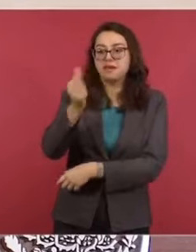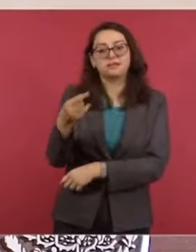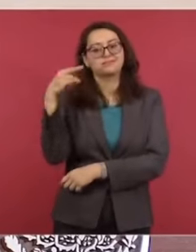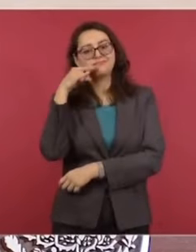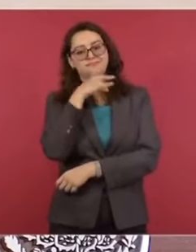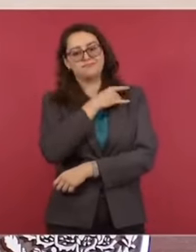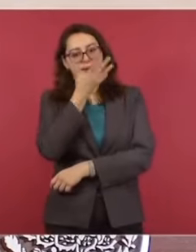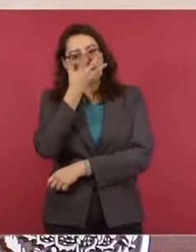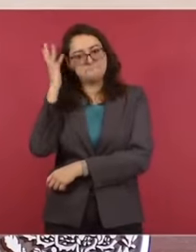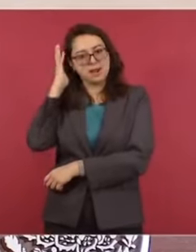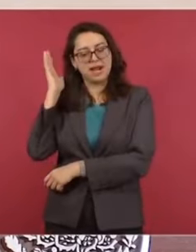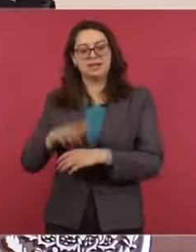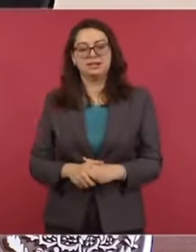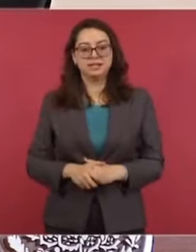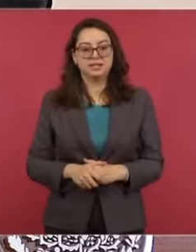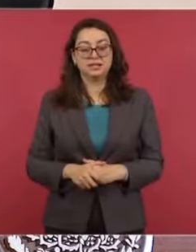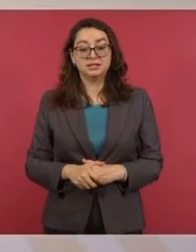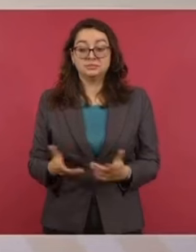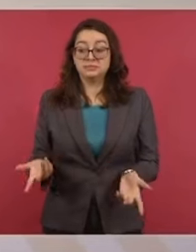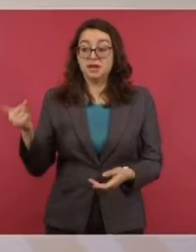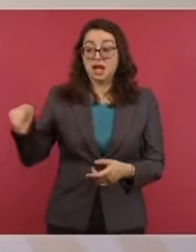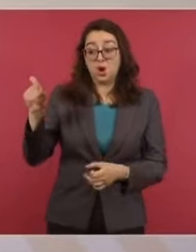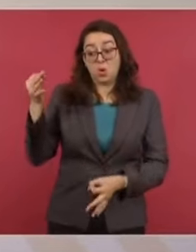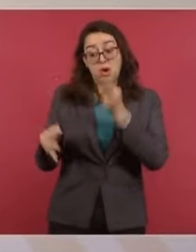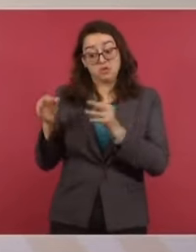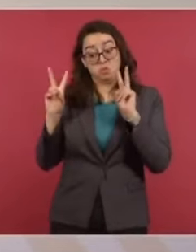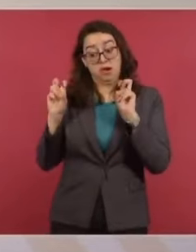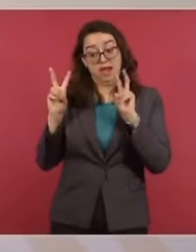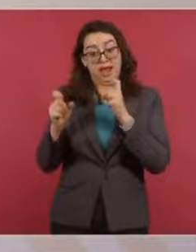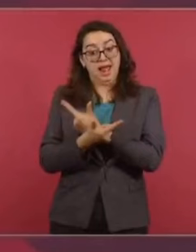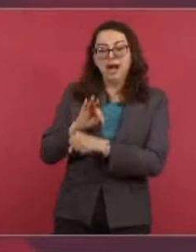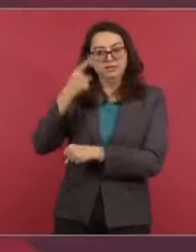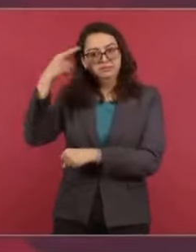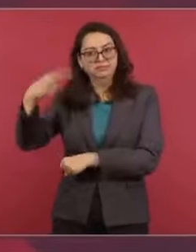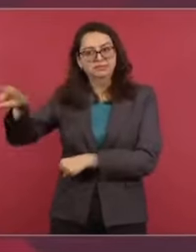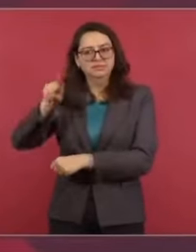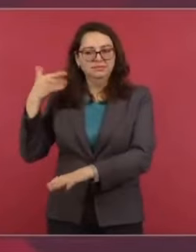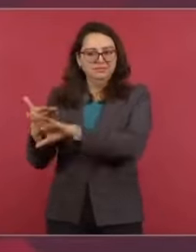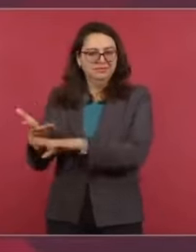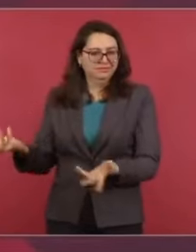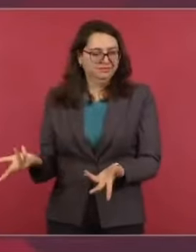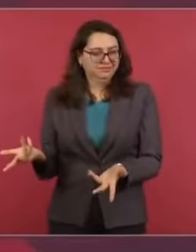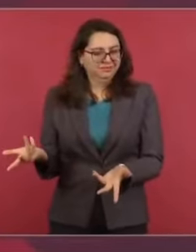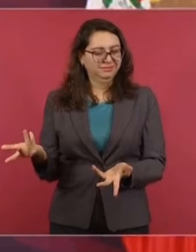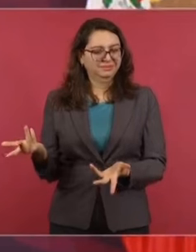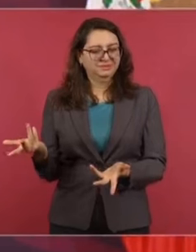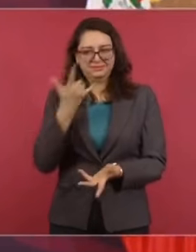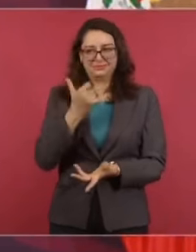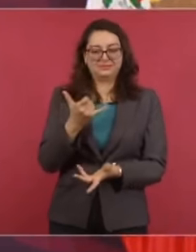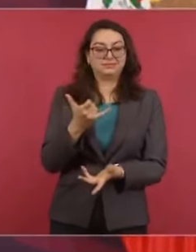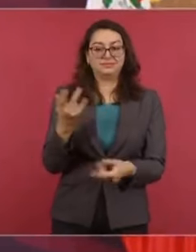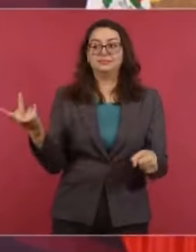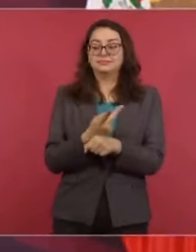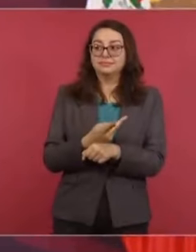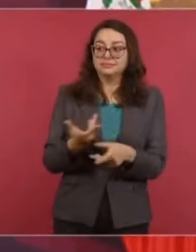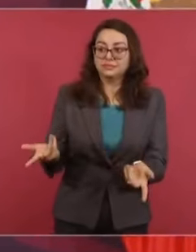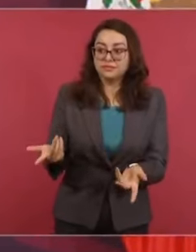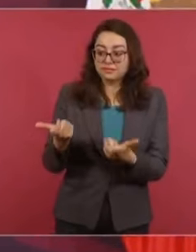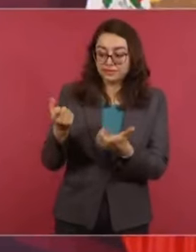Los jueces que son libres promueven amparo. yo creo que vamos a ver qué pasó.